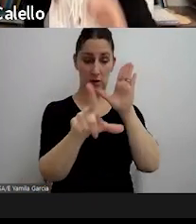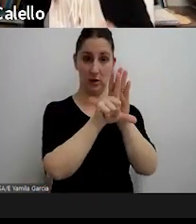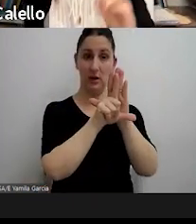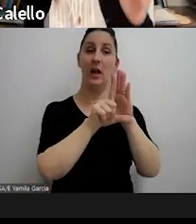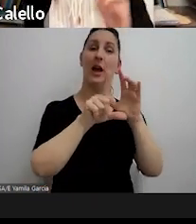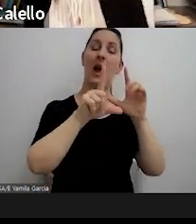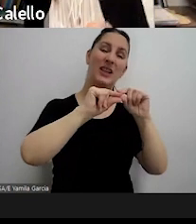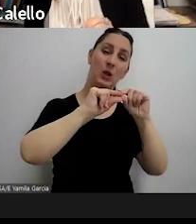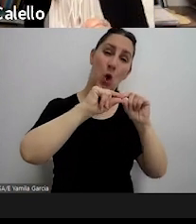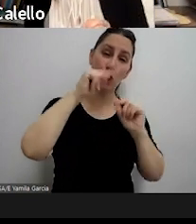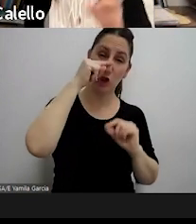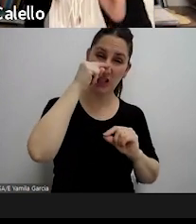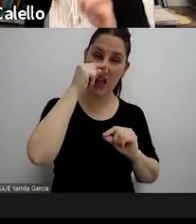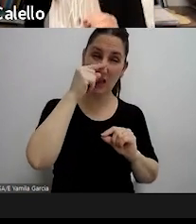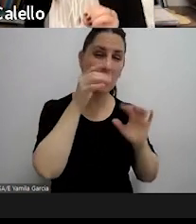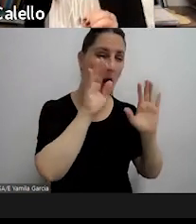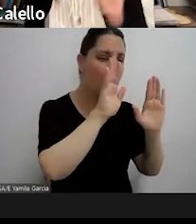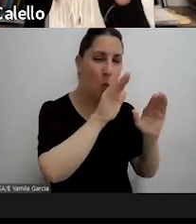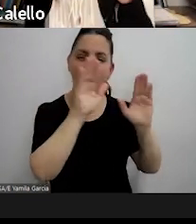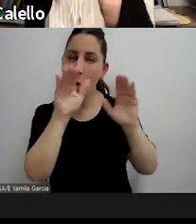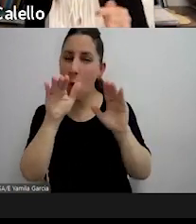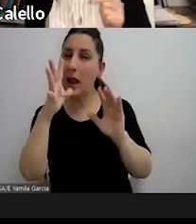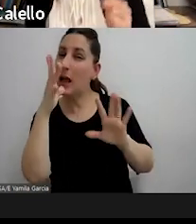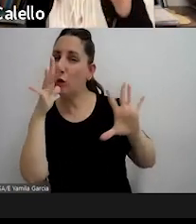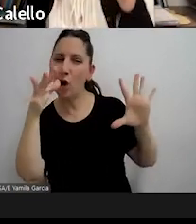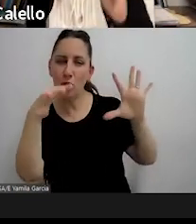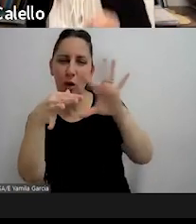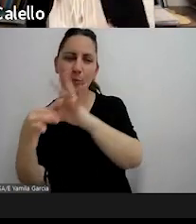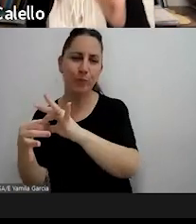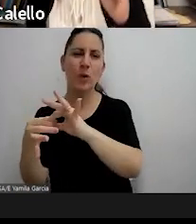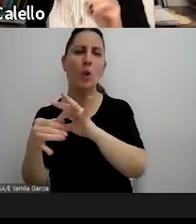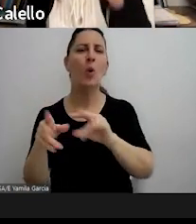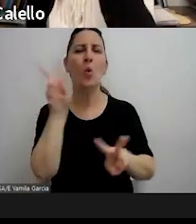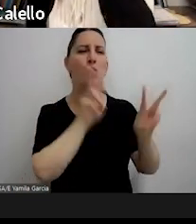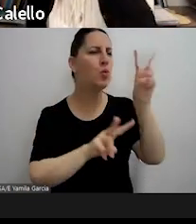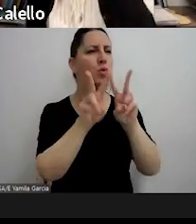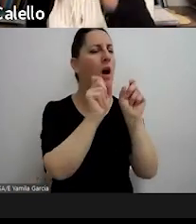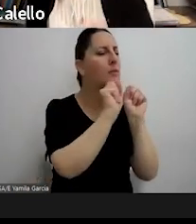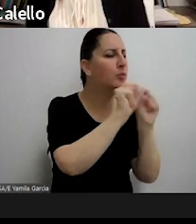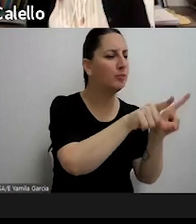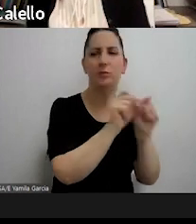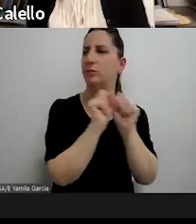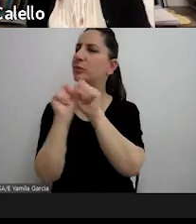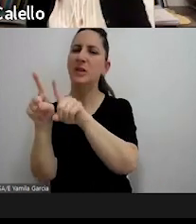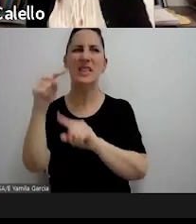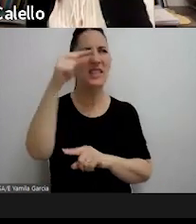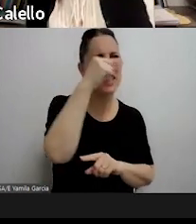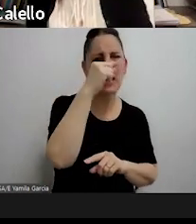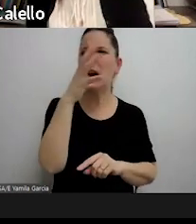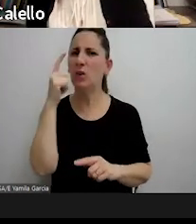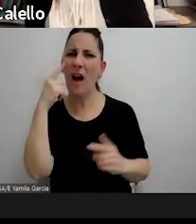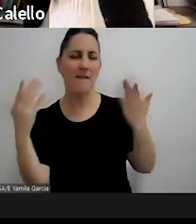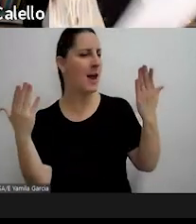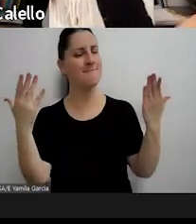y trata de buscar la exacta correspondencia en el 14 o sea trata de encontrar cada cosa que dice el 7 en el 14 no la va a